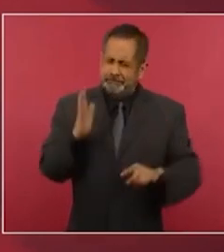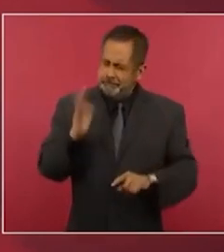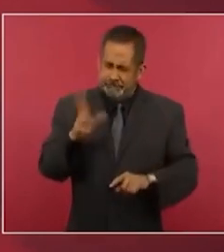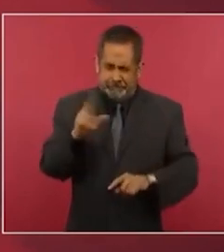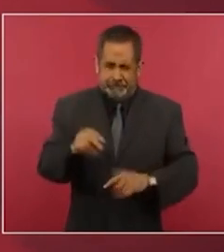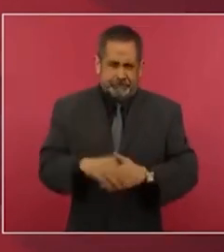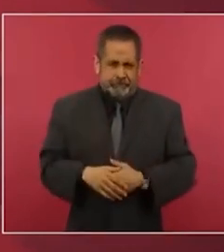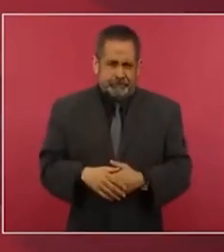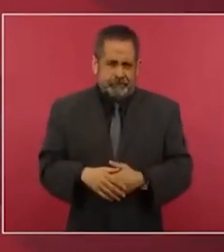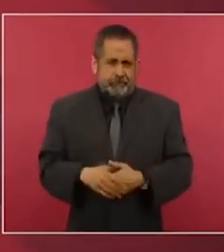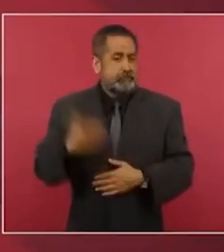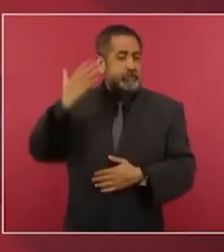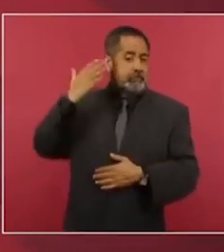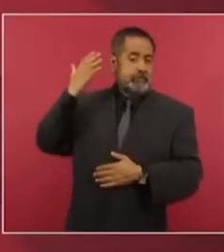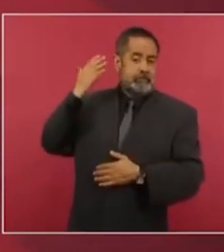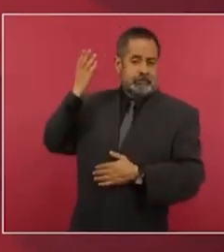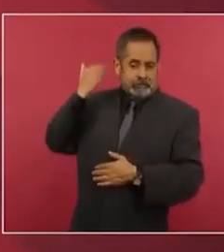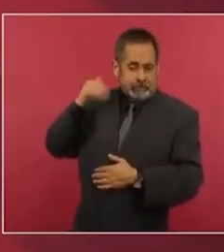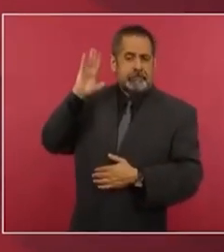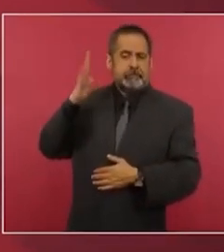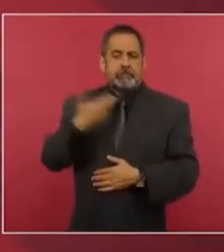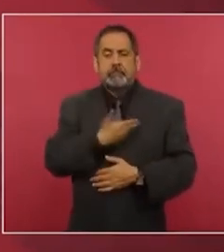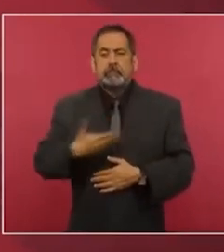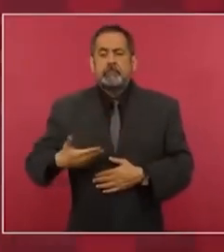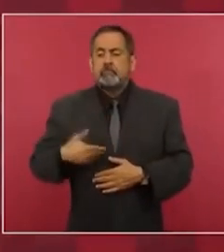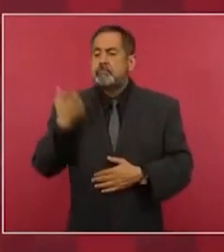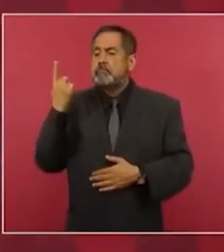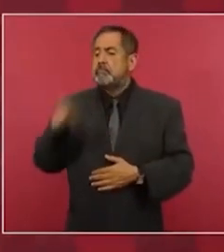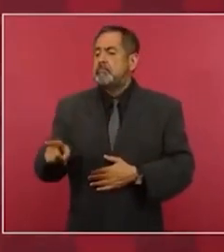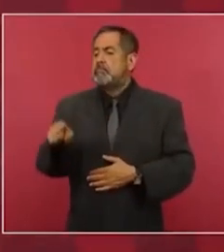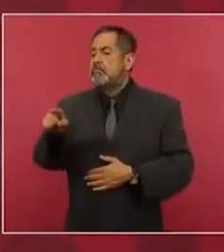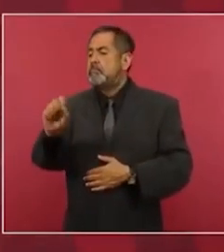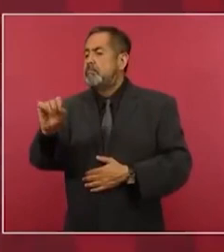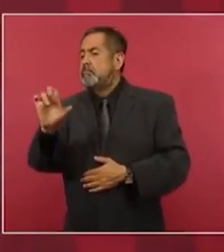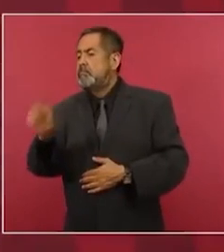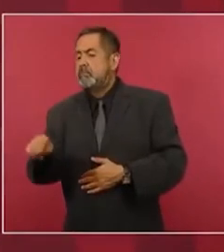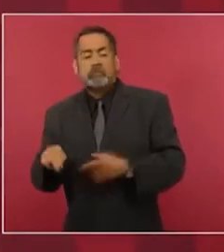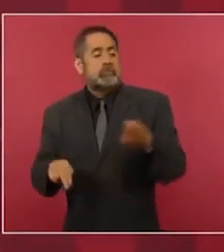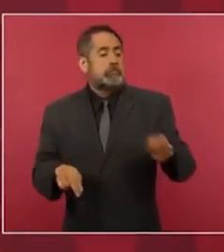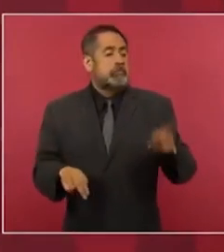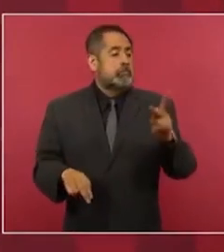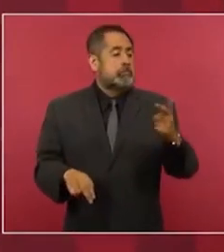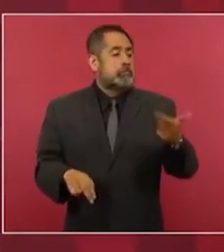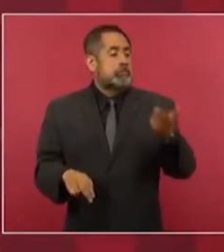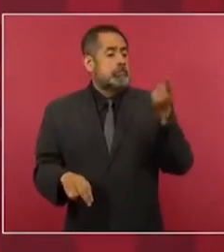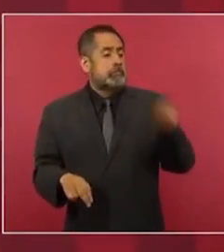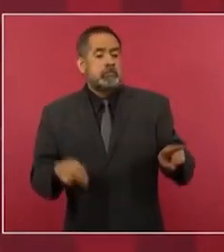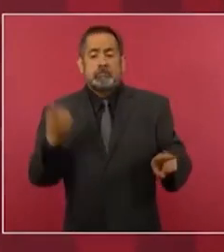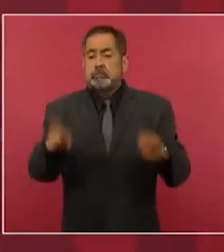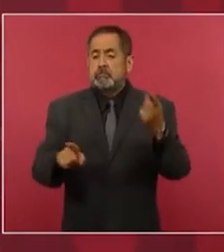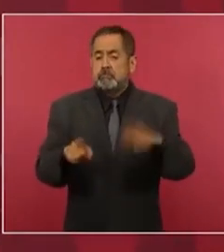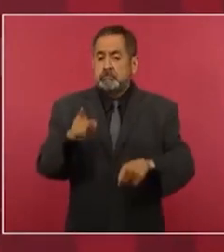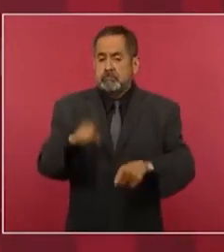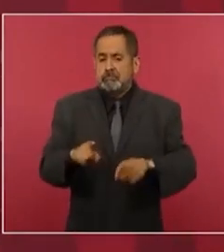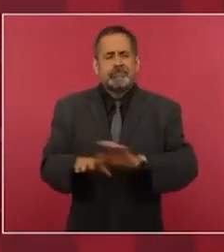en el poder judicial en la suprema corte en la procuraduría no